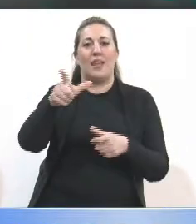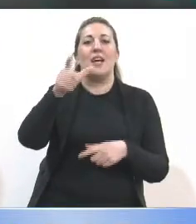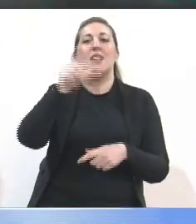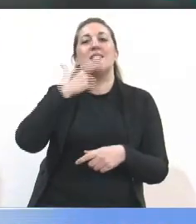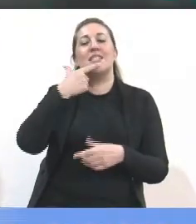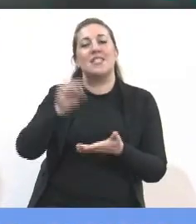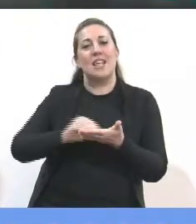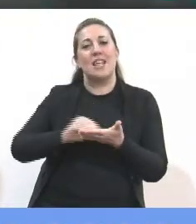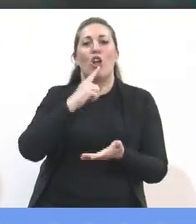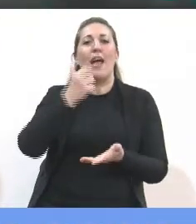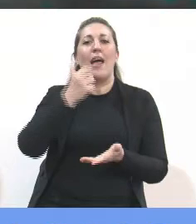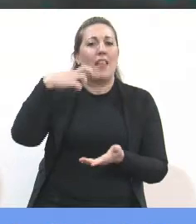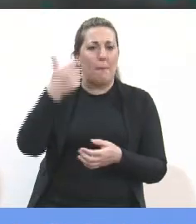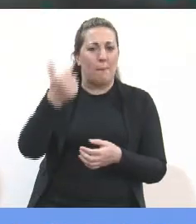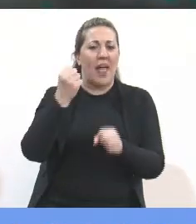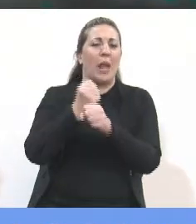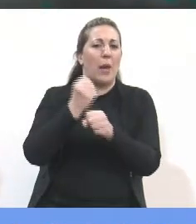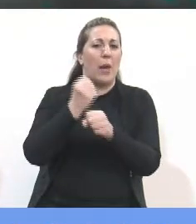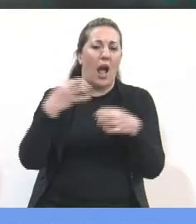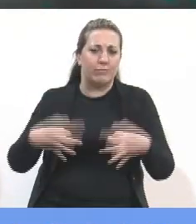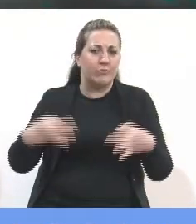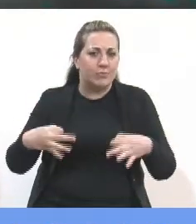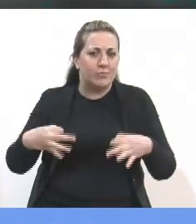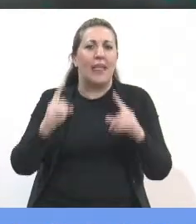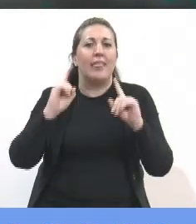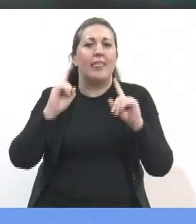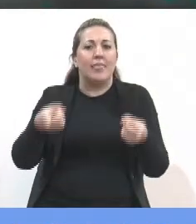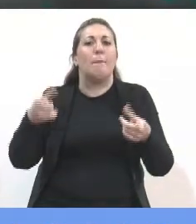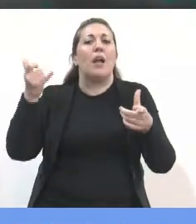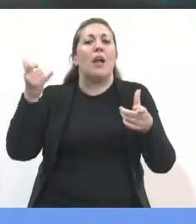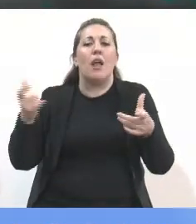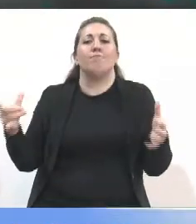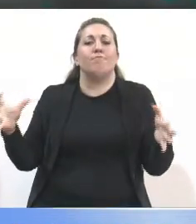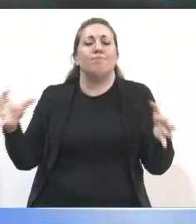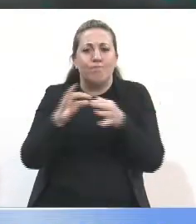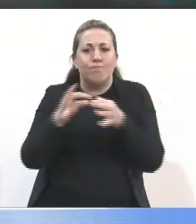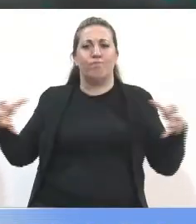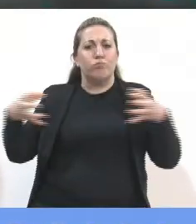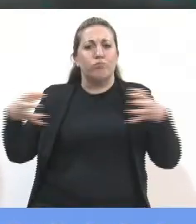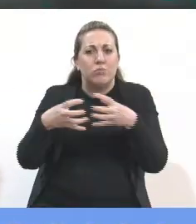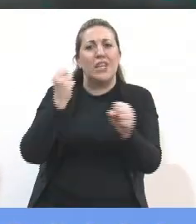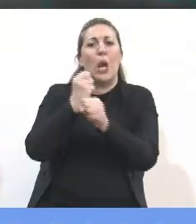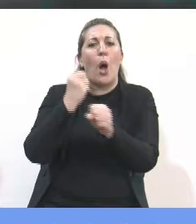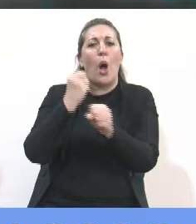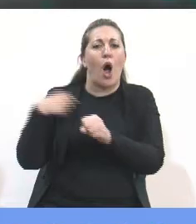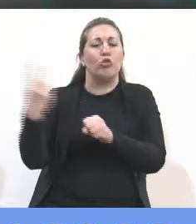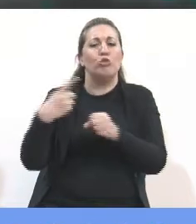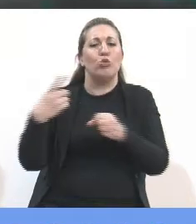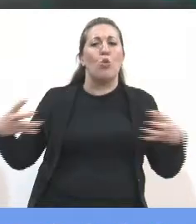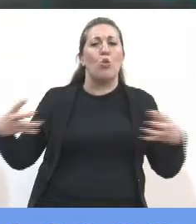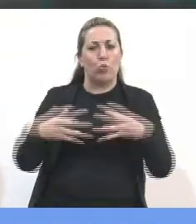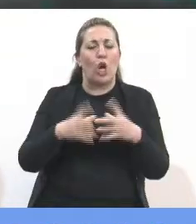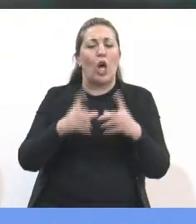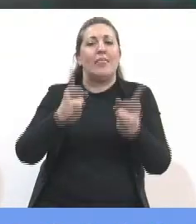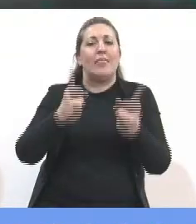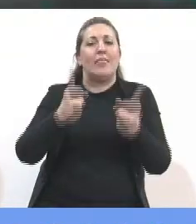que ha hecho un trabajo excelente, que además ha unificado, nos ha hecho trabajar a todos en conjunto y también